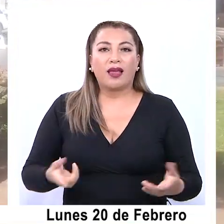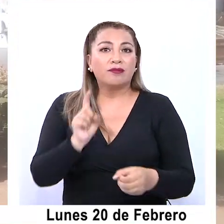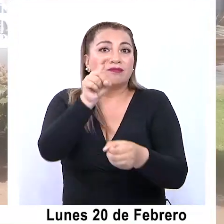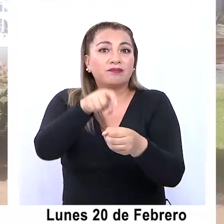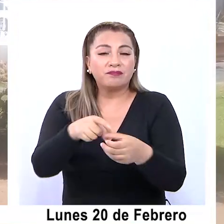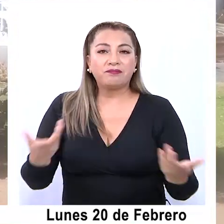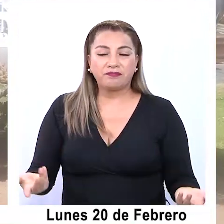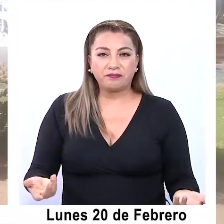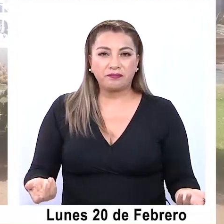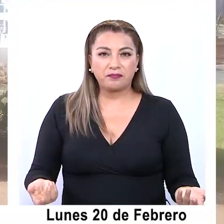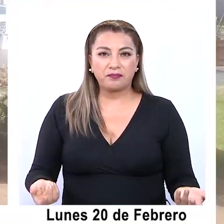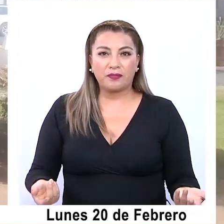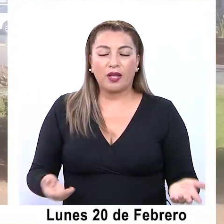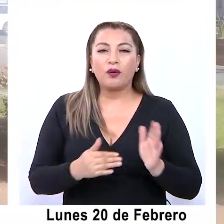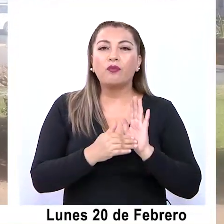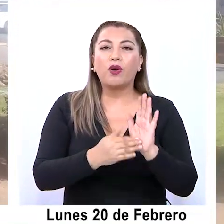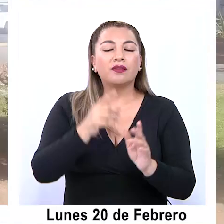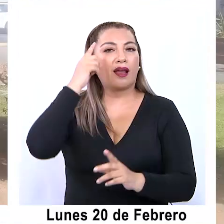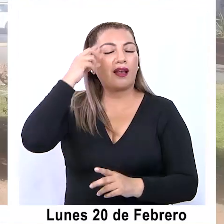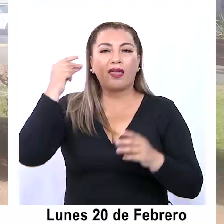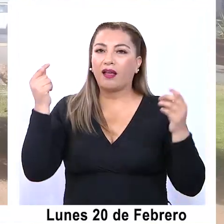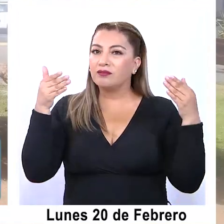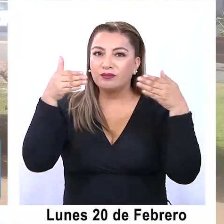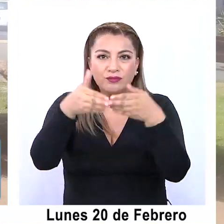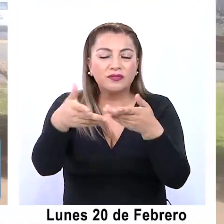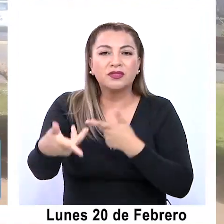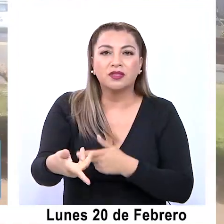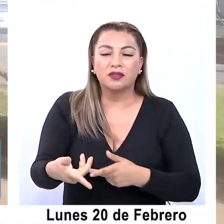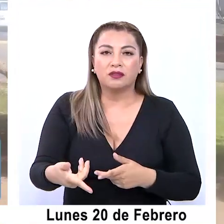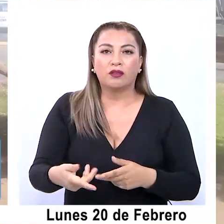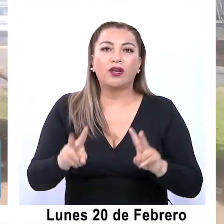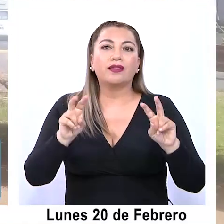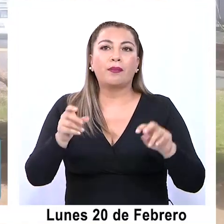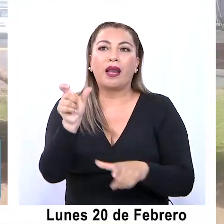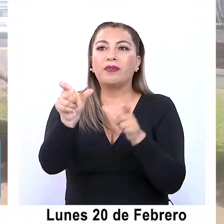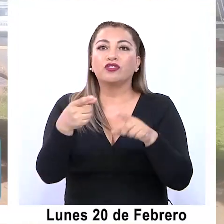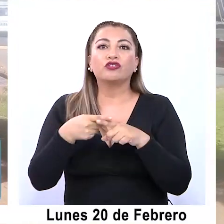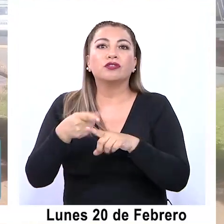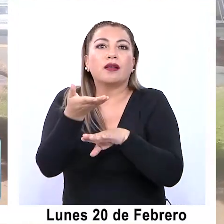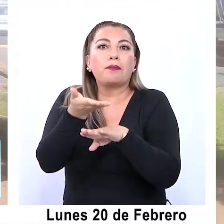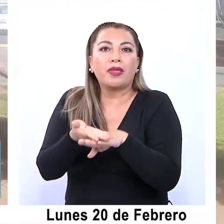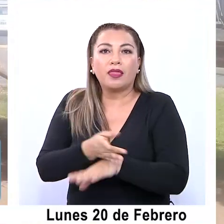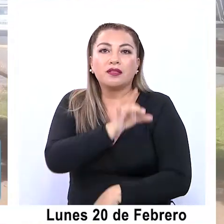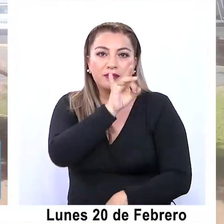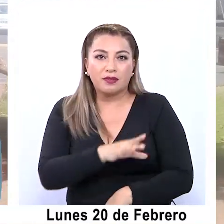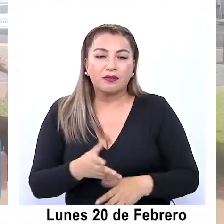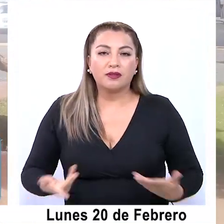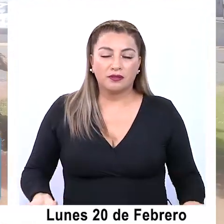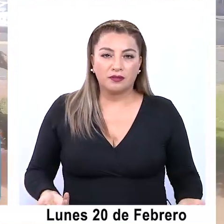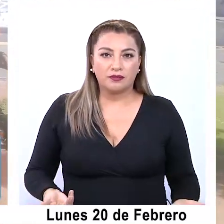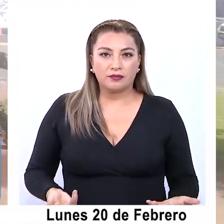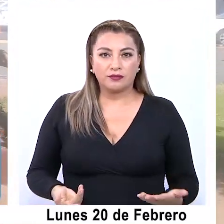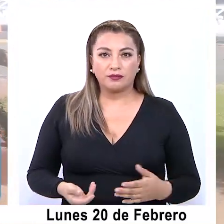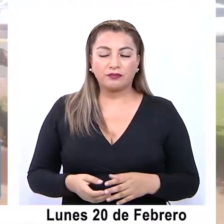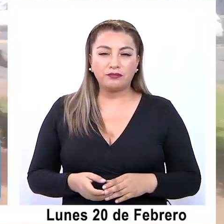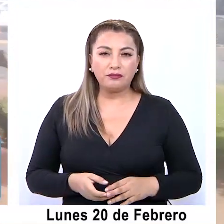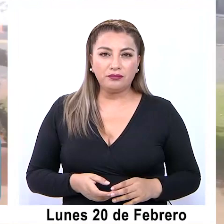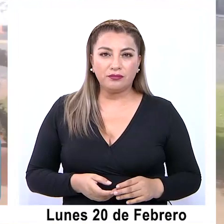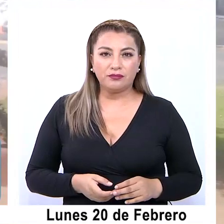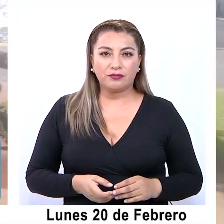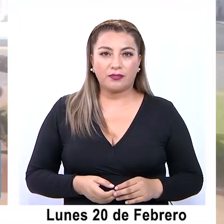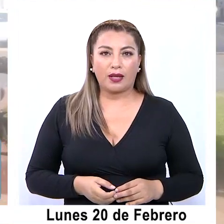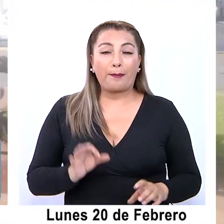alguna manera, no cierto, ideas centrales que tienen que ver con las demandas sociales del pueblo de Chile y fundamentalmente de nuestra